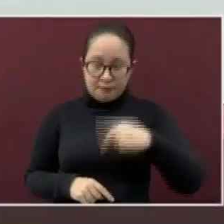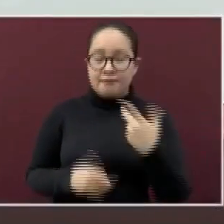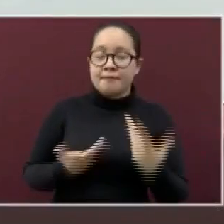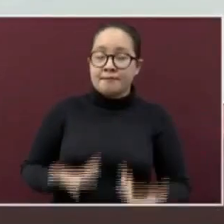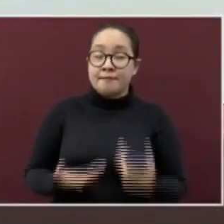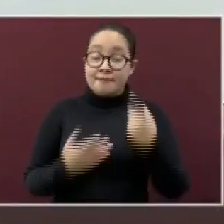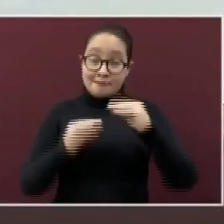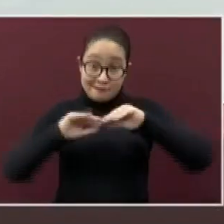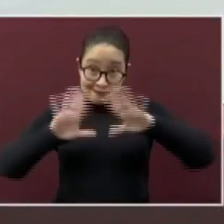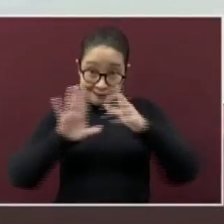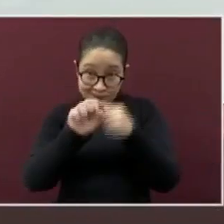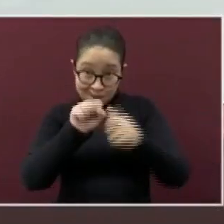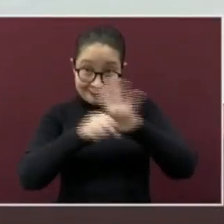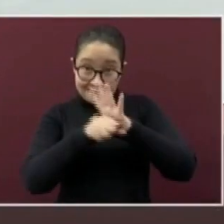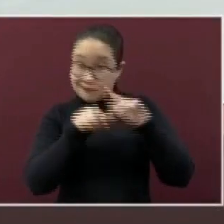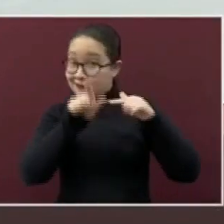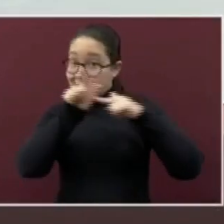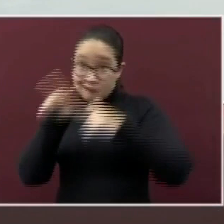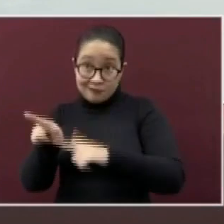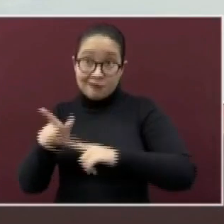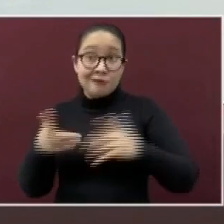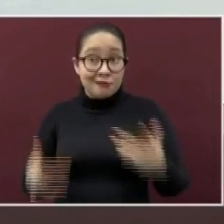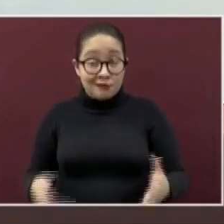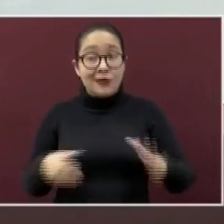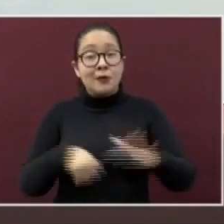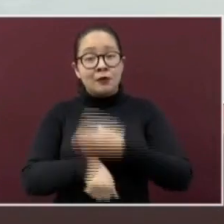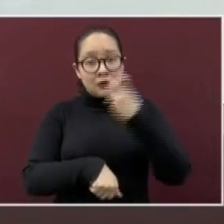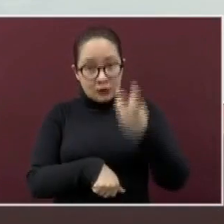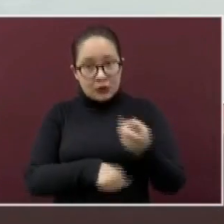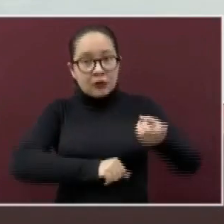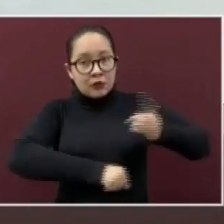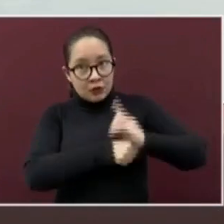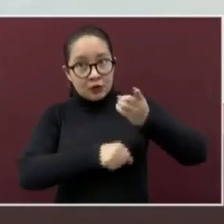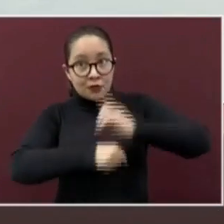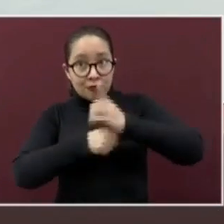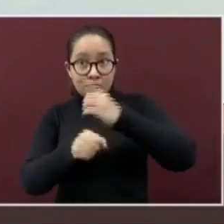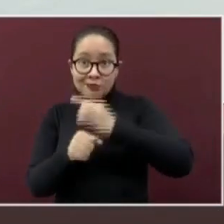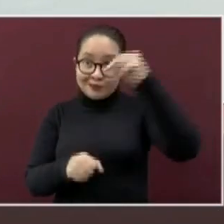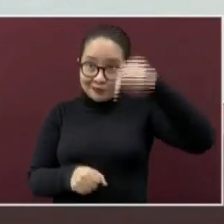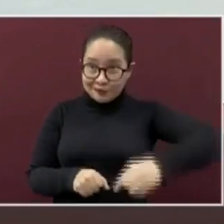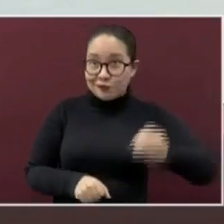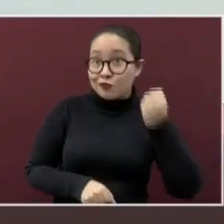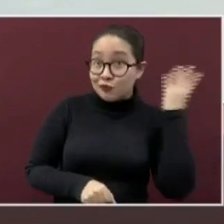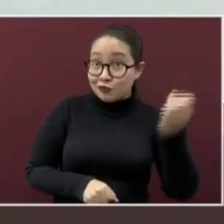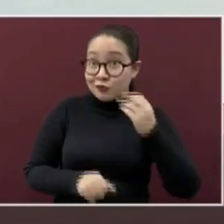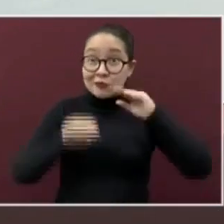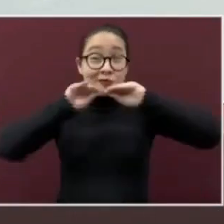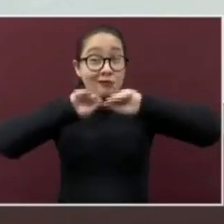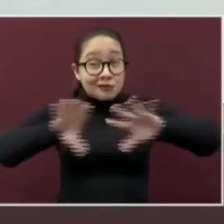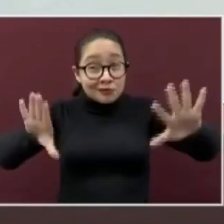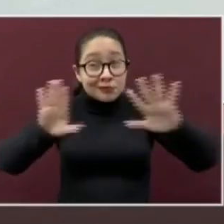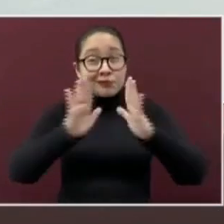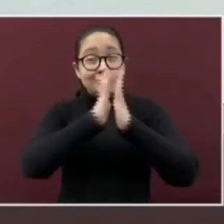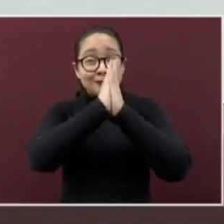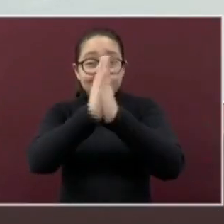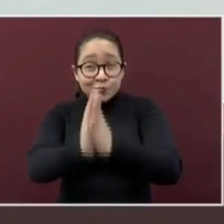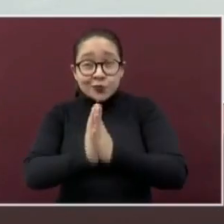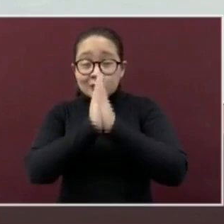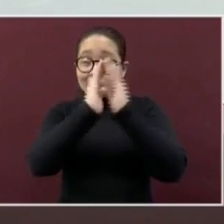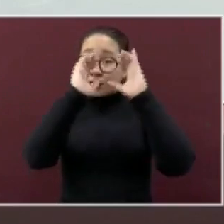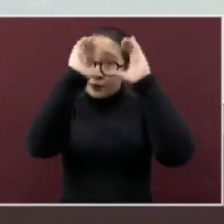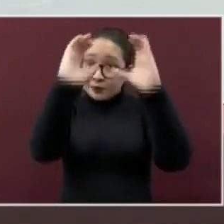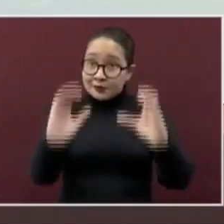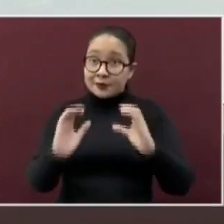por el SARS-CoV-2 continúa. Es por ello que todas las noches a través de este espacio insistimos en que es